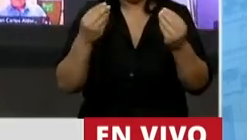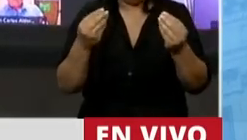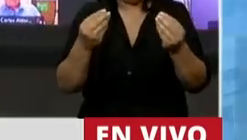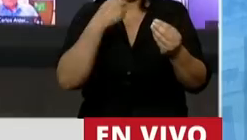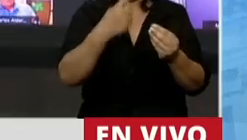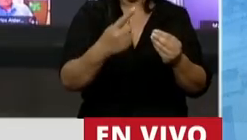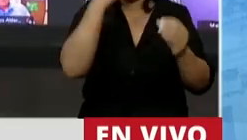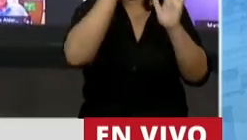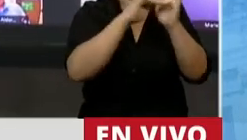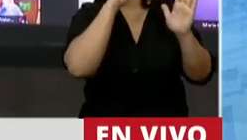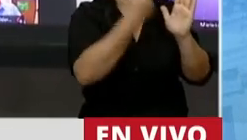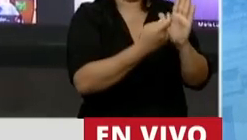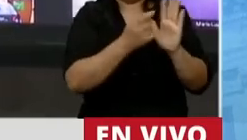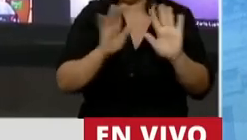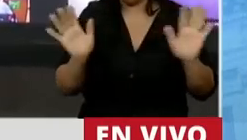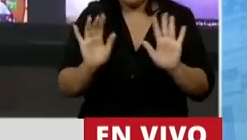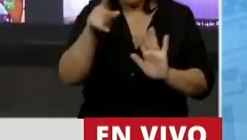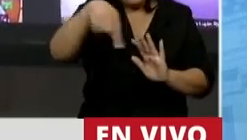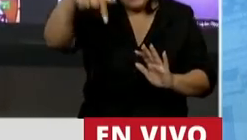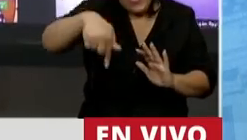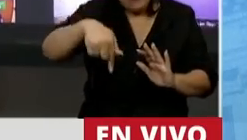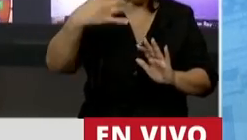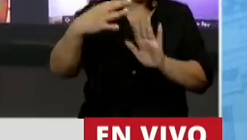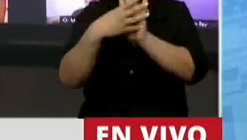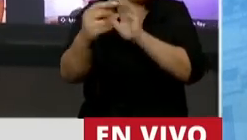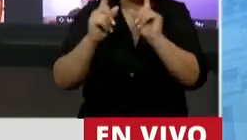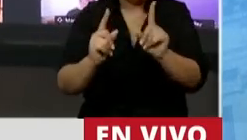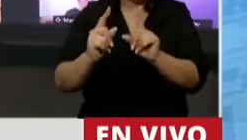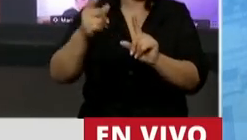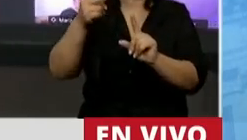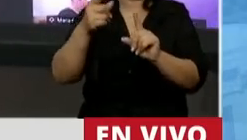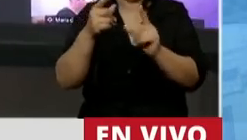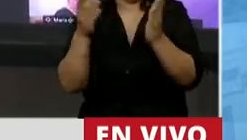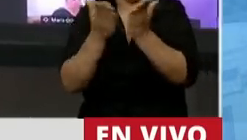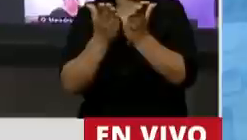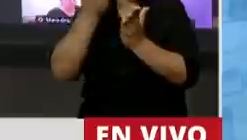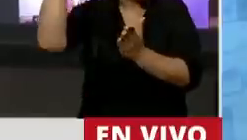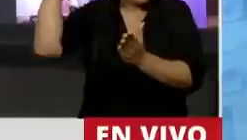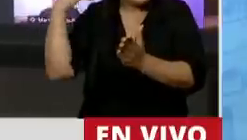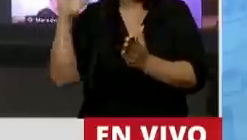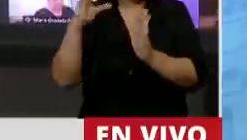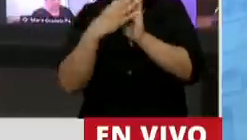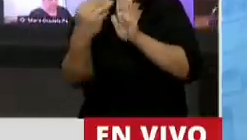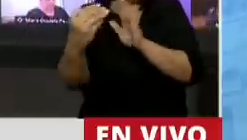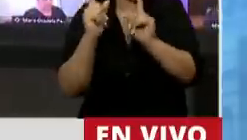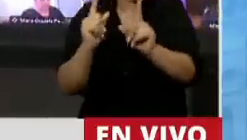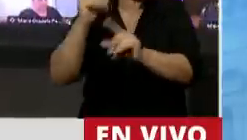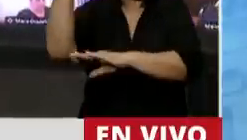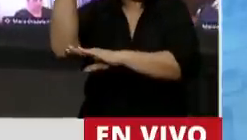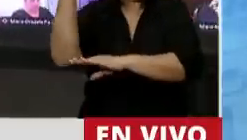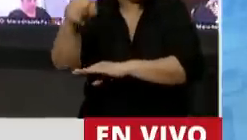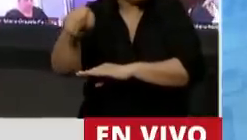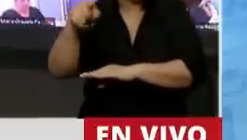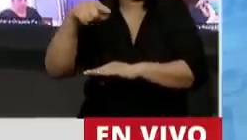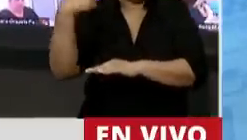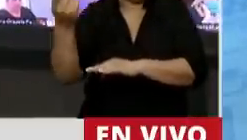inconstitucionalidad. Así que lo único que tienen que hacer es copiar la presentación de los estudios o ustedes copiaron de antemano la presentación que iban a hacer